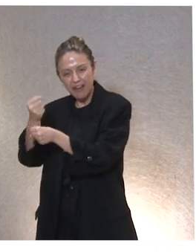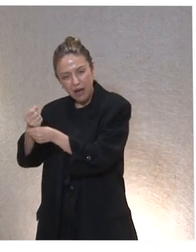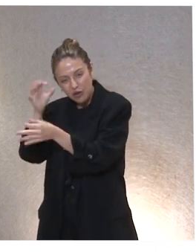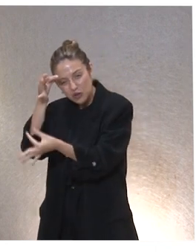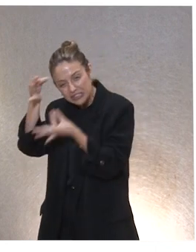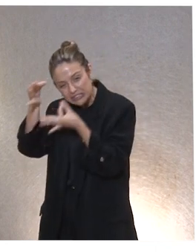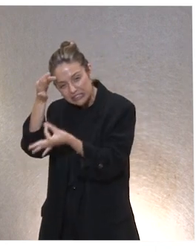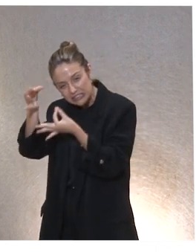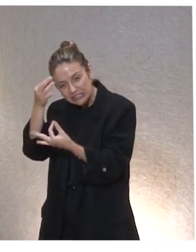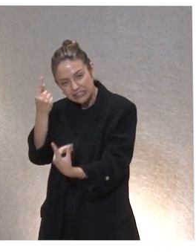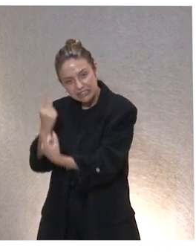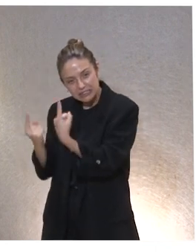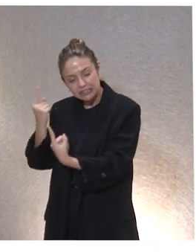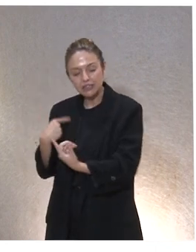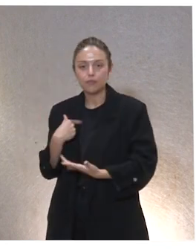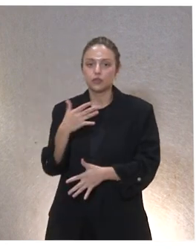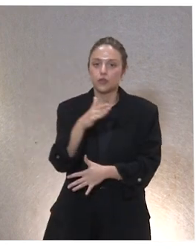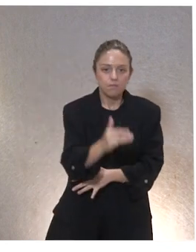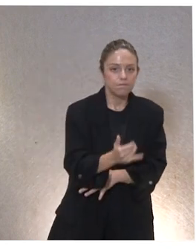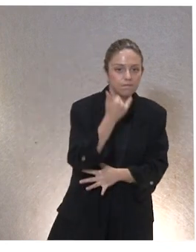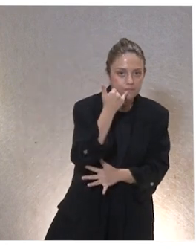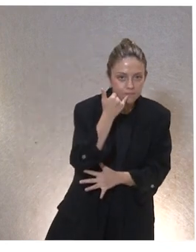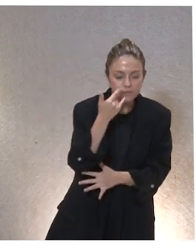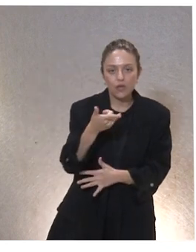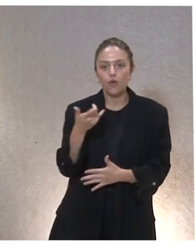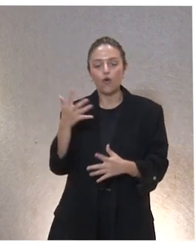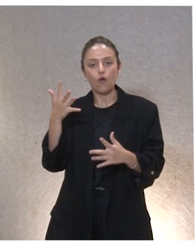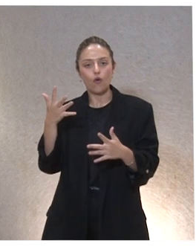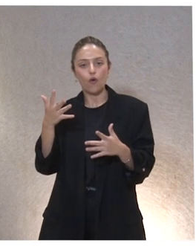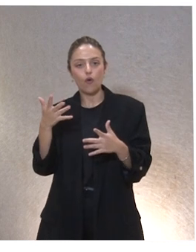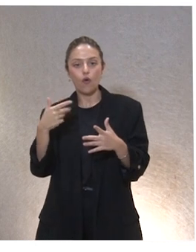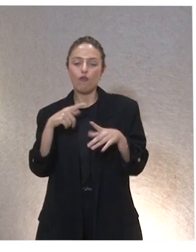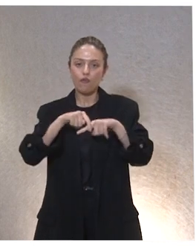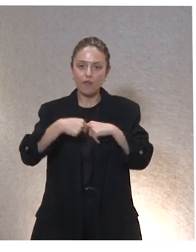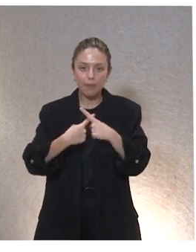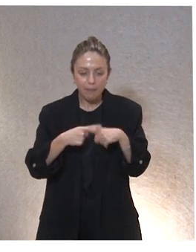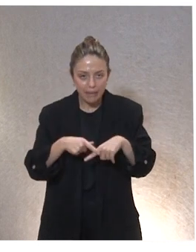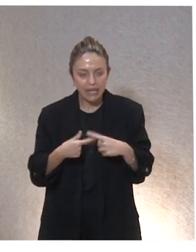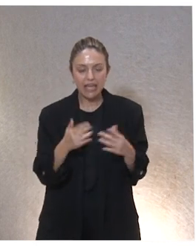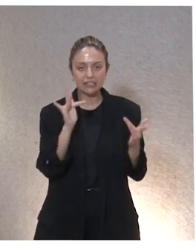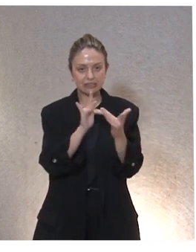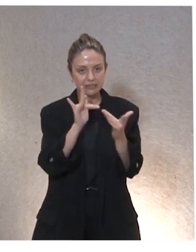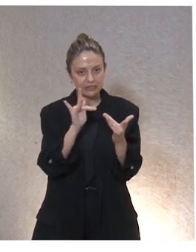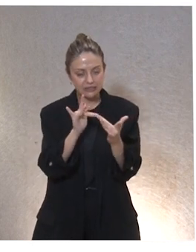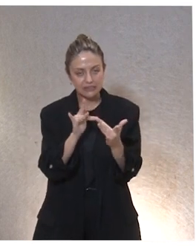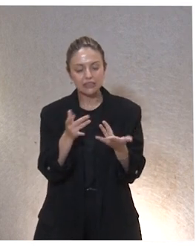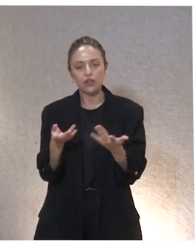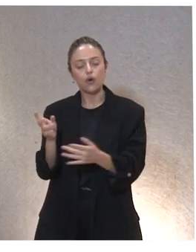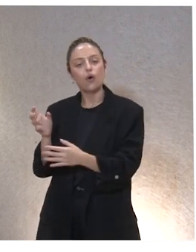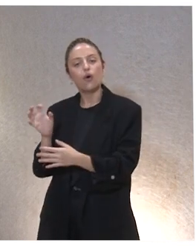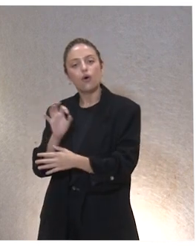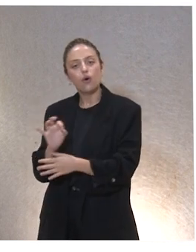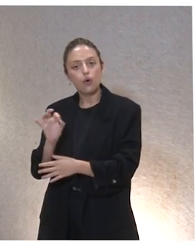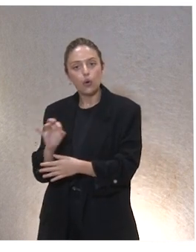desde el que coge el teléfono, va a pasar las cuotas a las familias o el que hace los